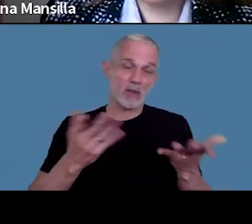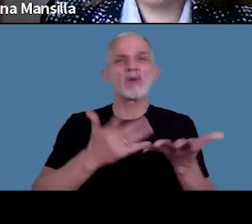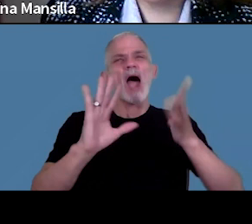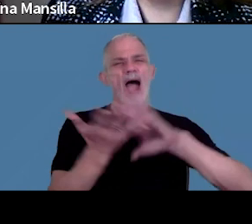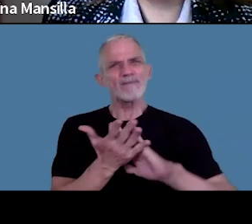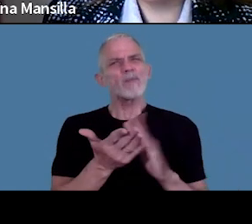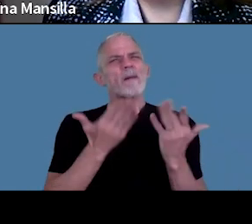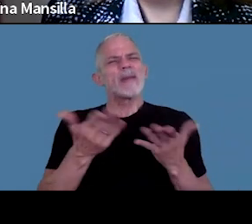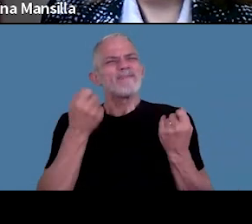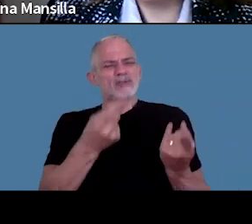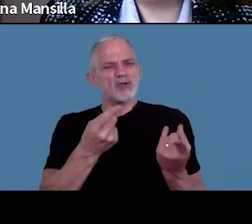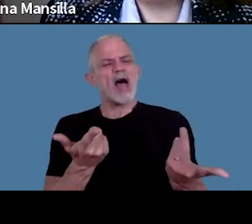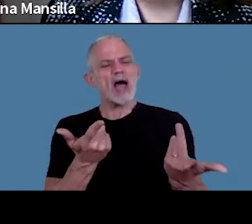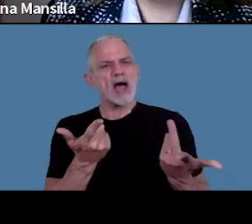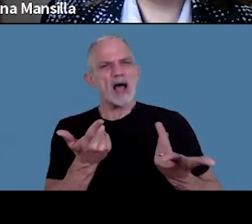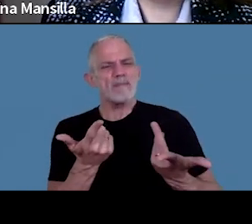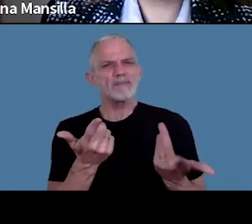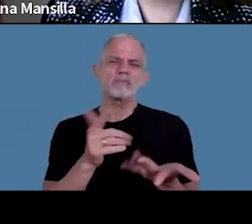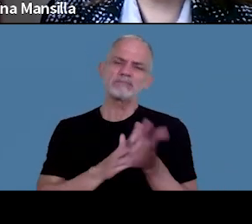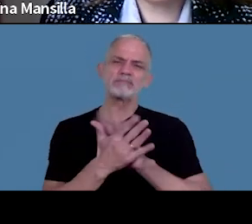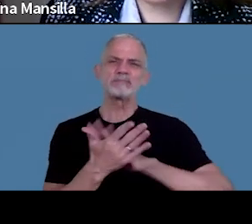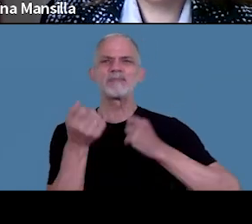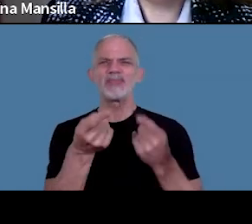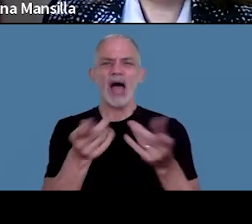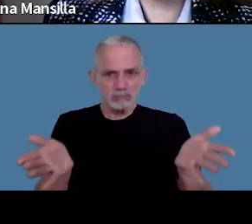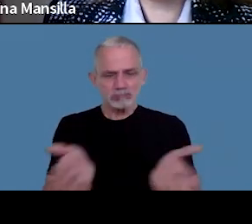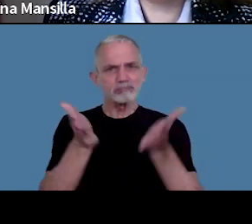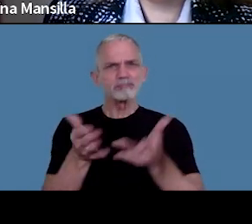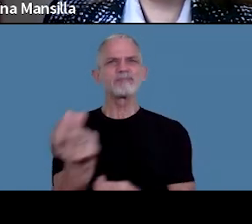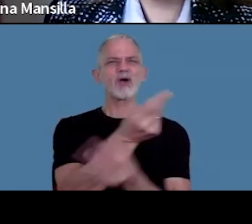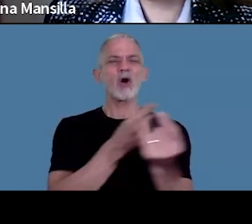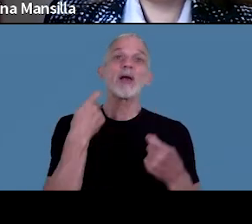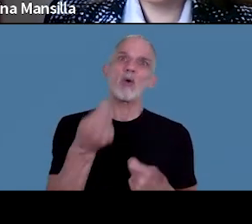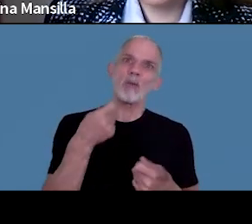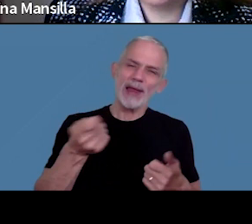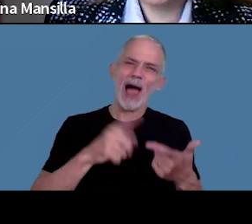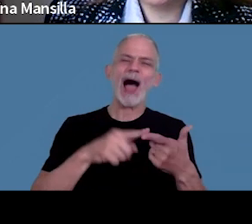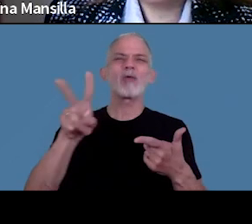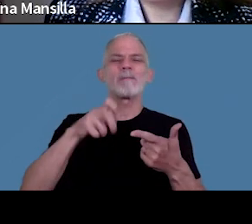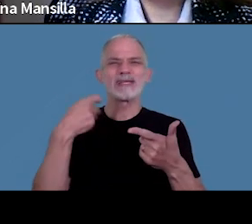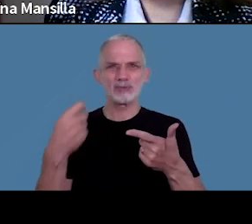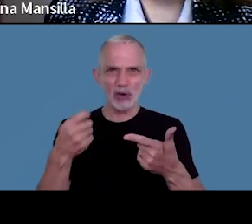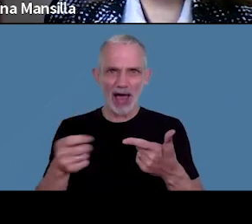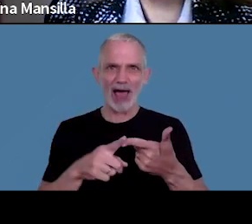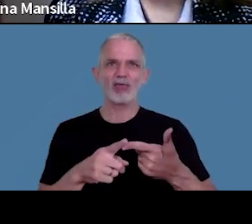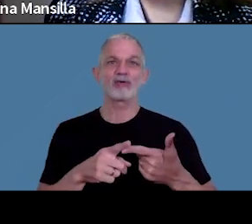beneficiar o de dar una especie de incentivo a jubilados pensionados. El reintegro